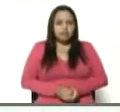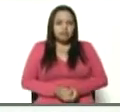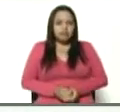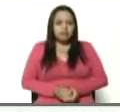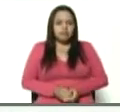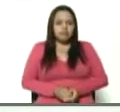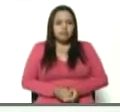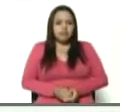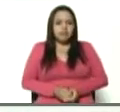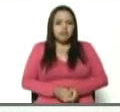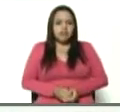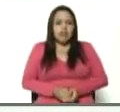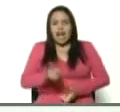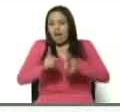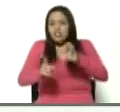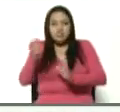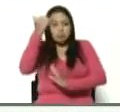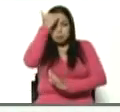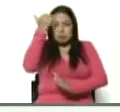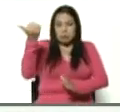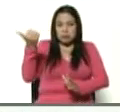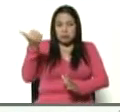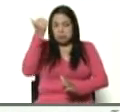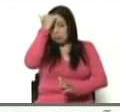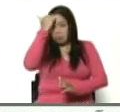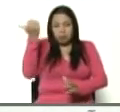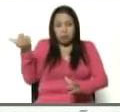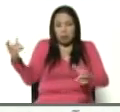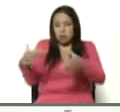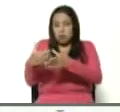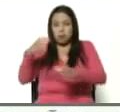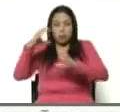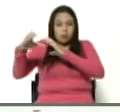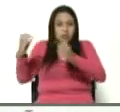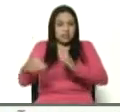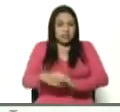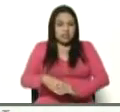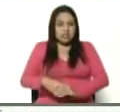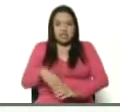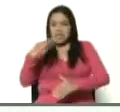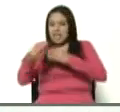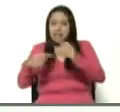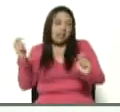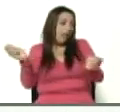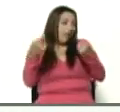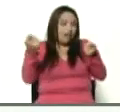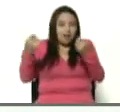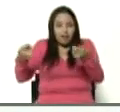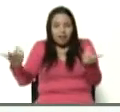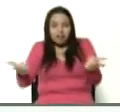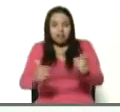A veces son como imbéciles los medios. Y arma laraca, por alaraca.